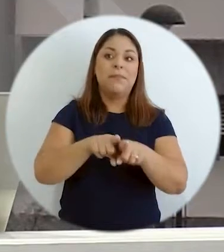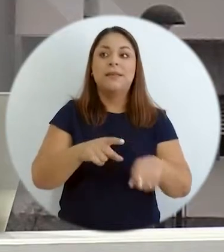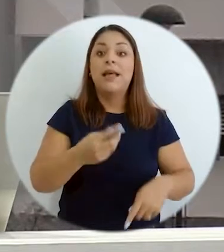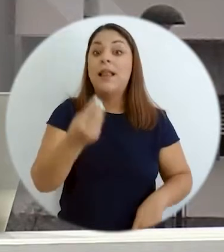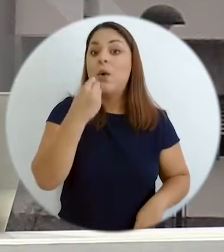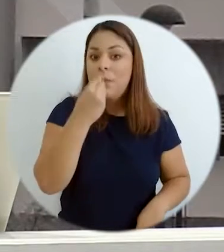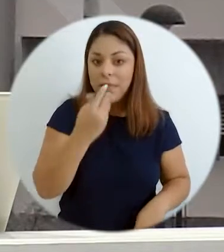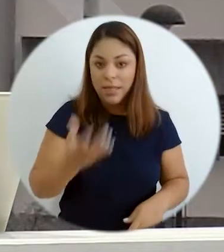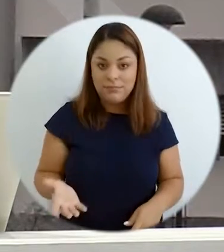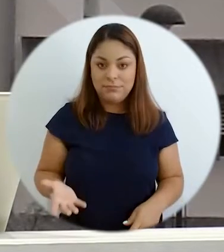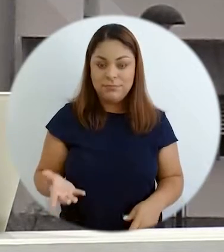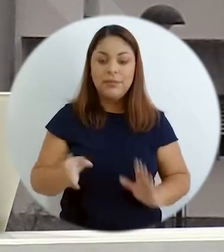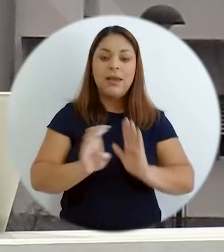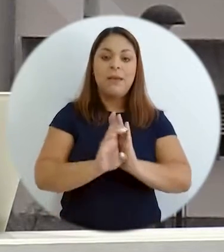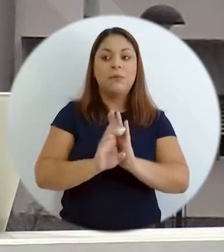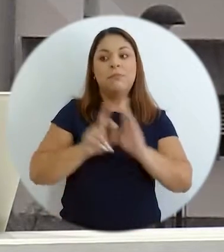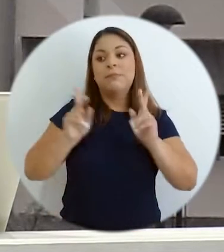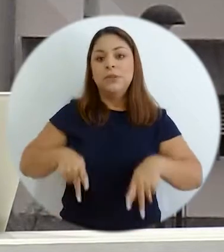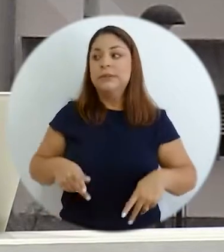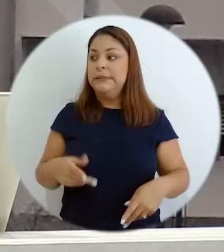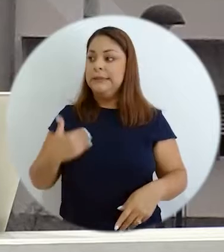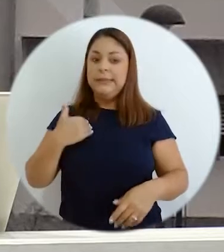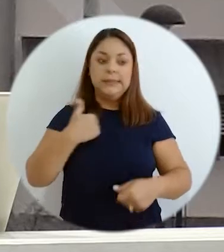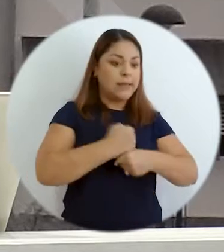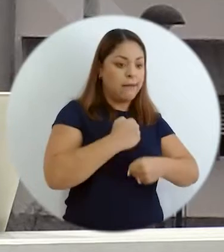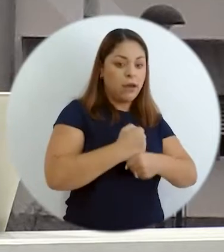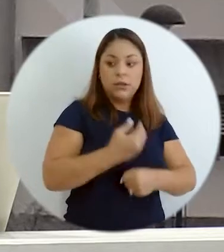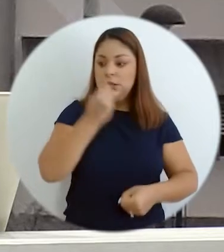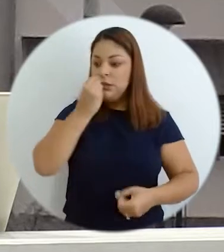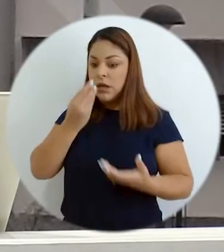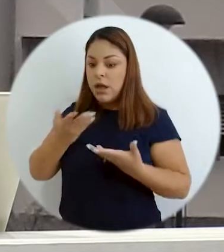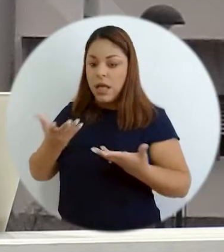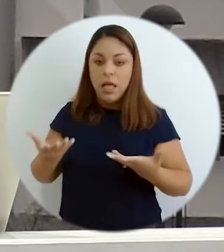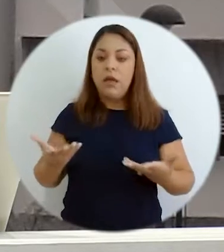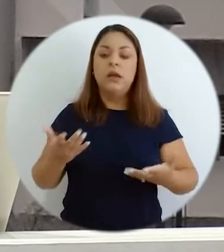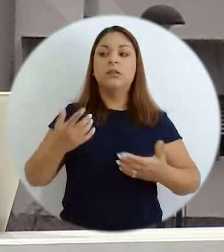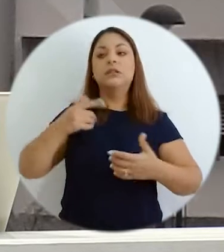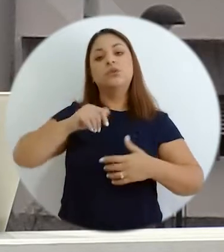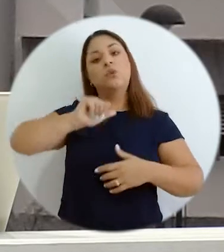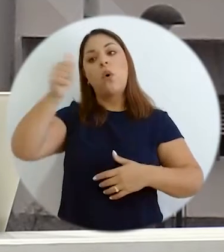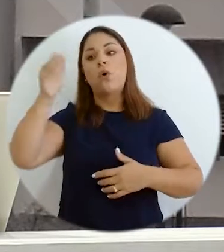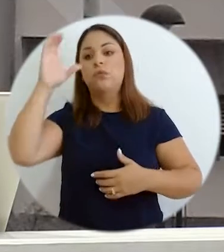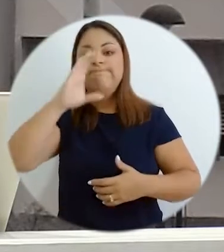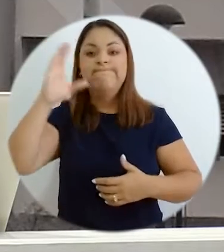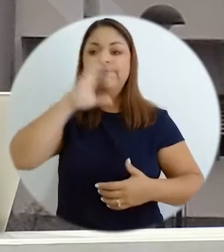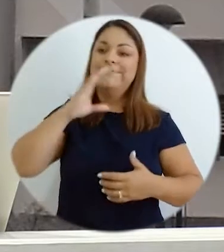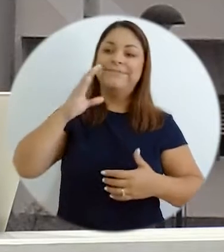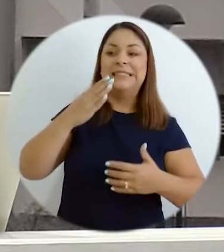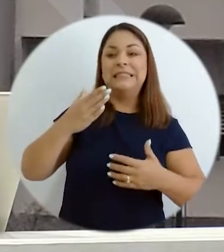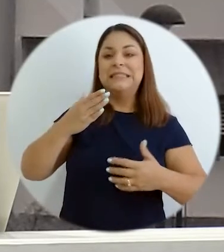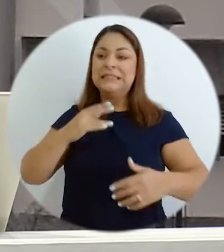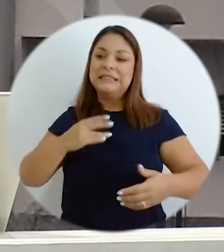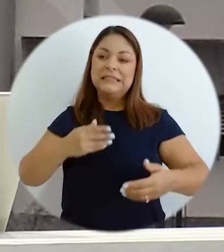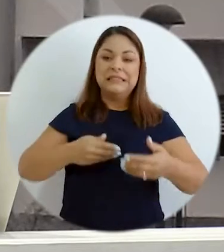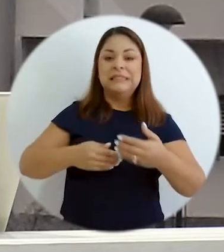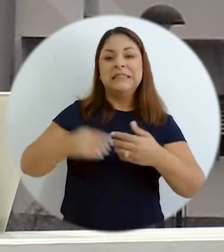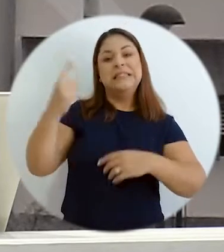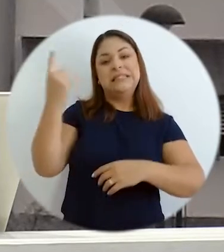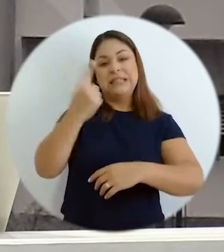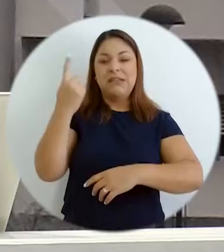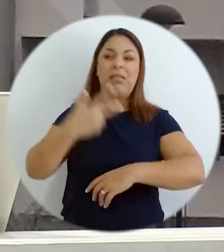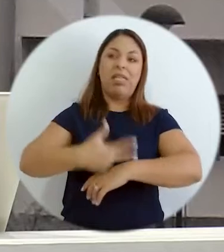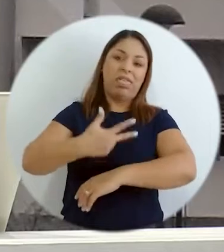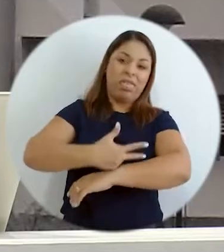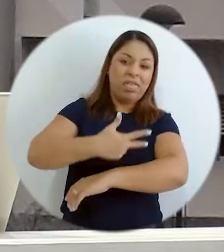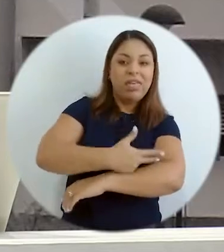preocupan más como es la necesidad del alimento. Entonces, la gente se ve forzada al no tener trabajo y no tener ingresos regulares a hacer otro tipo de actividades